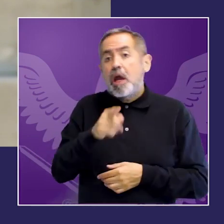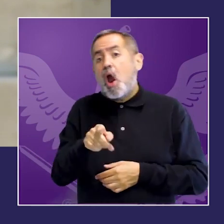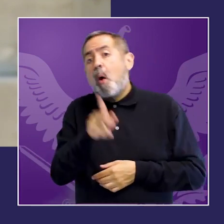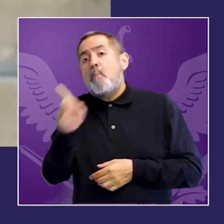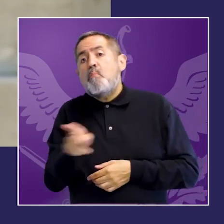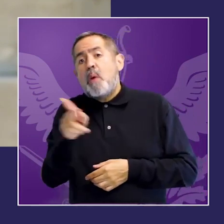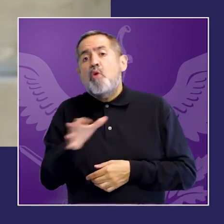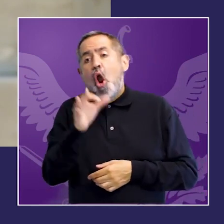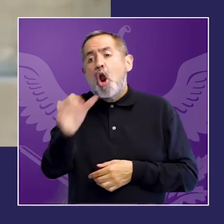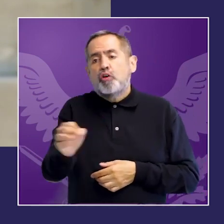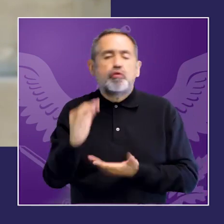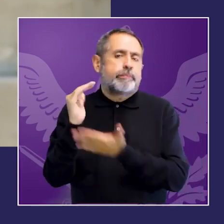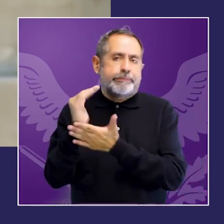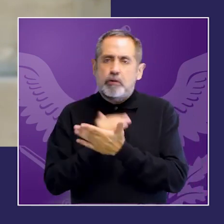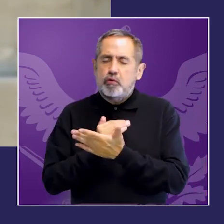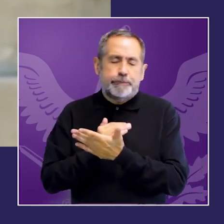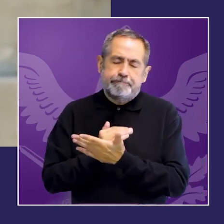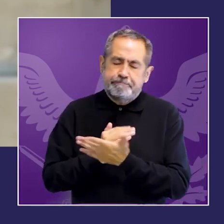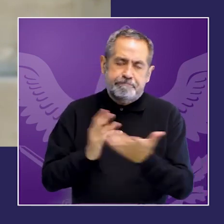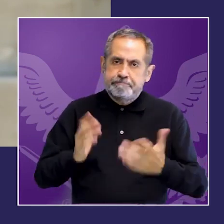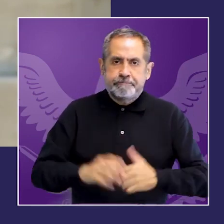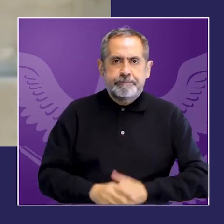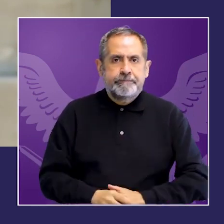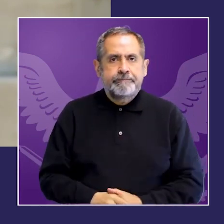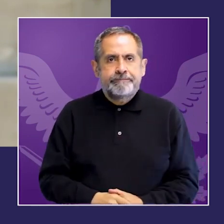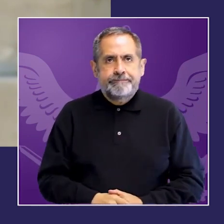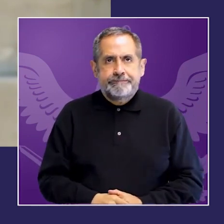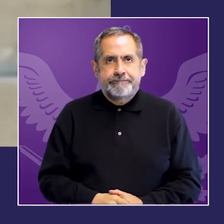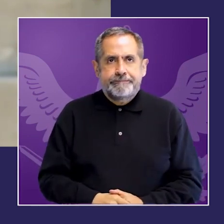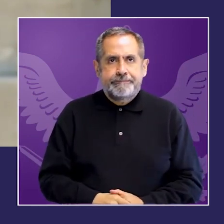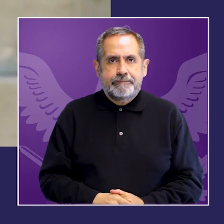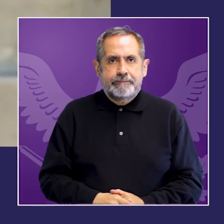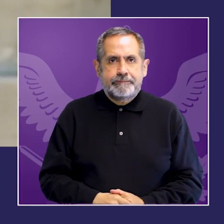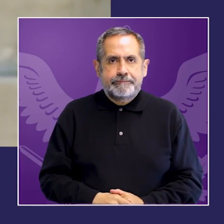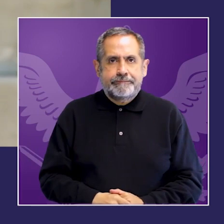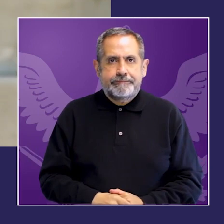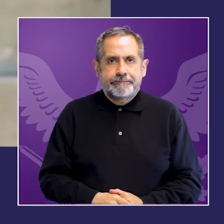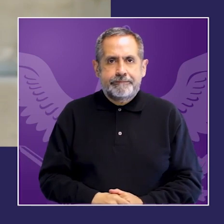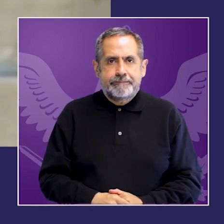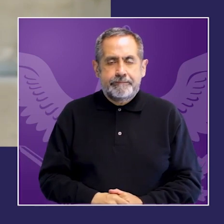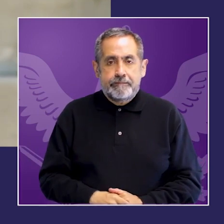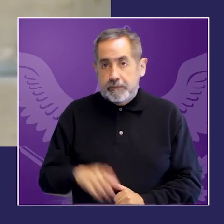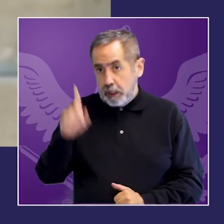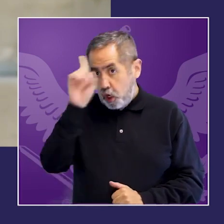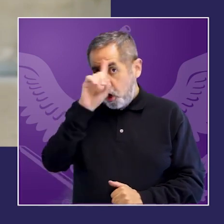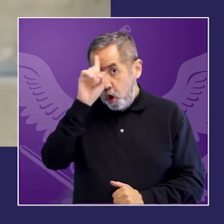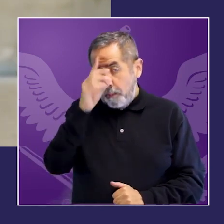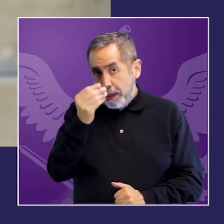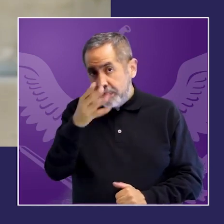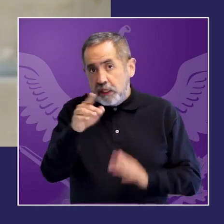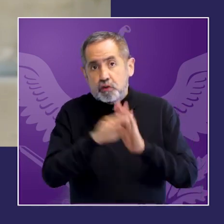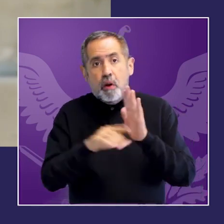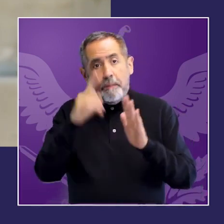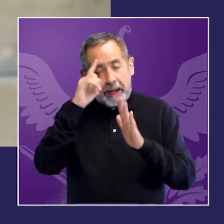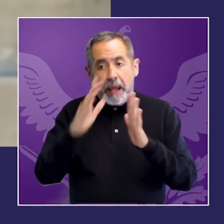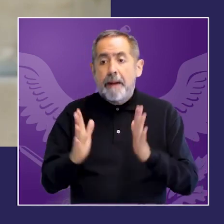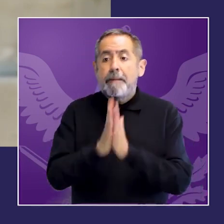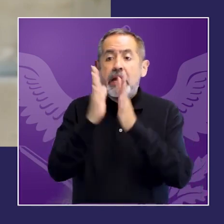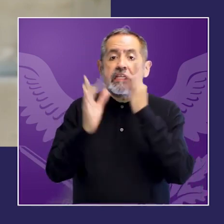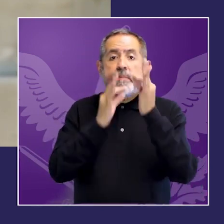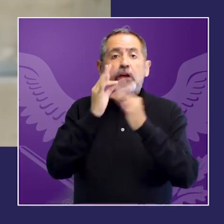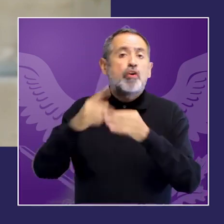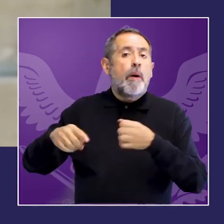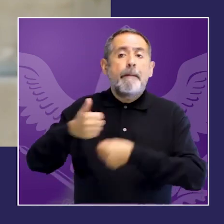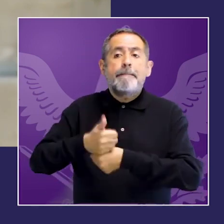recomendaciones para remover la participación de las víctimas y sus familias garantizar el acceso a la justicia a